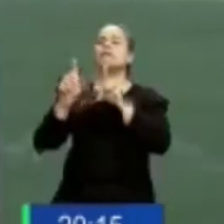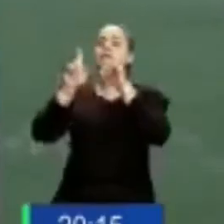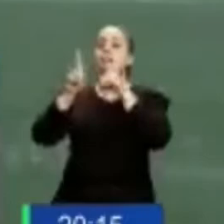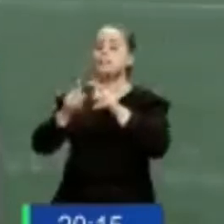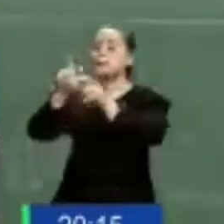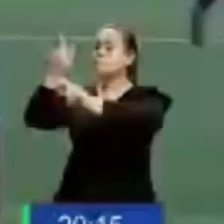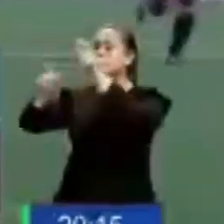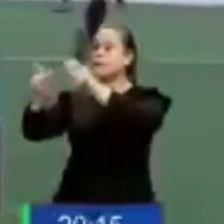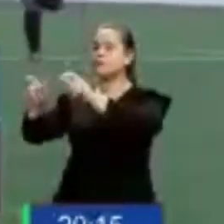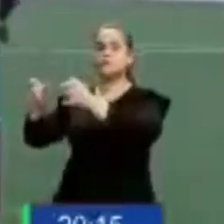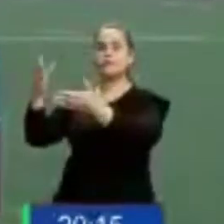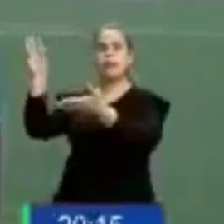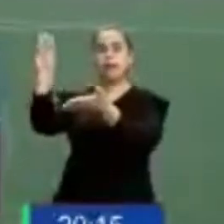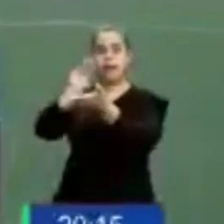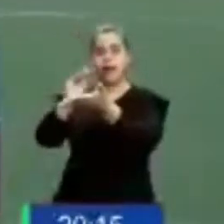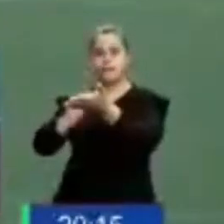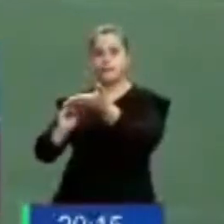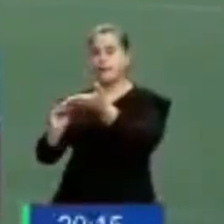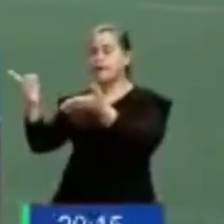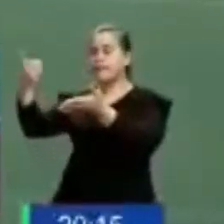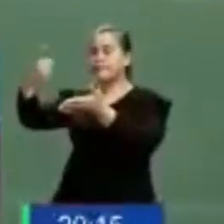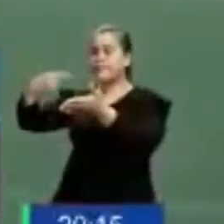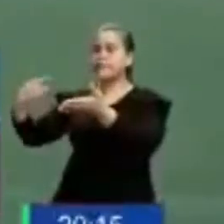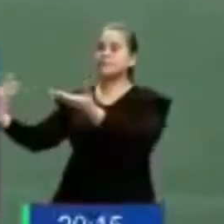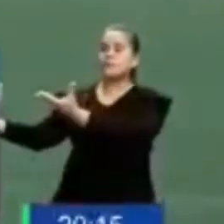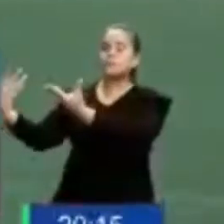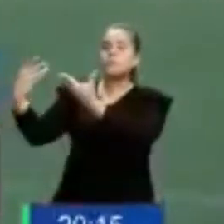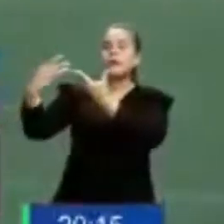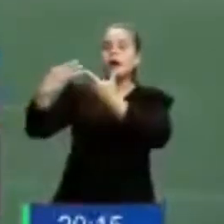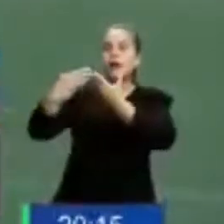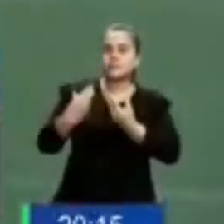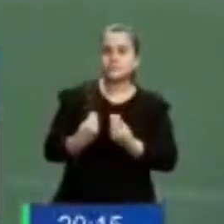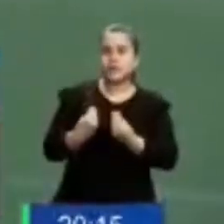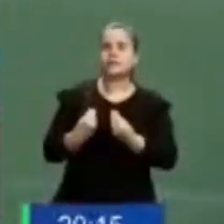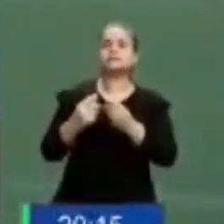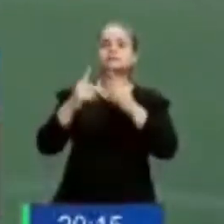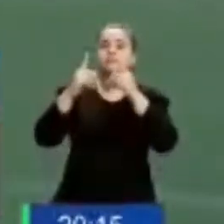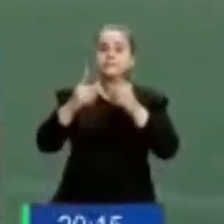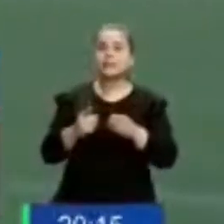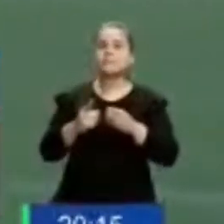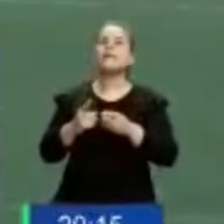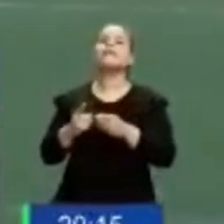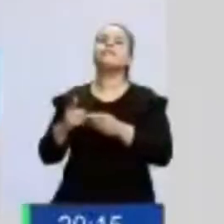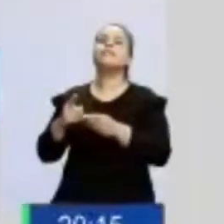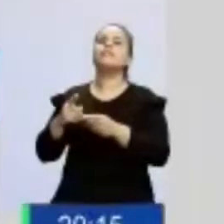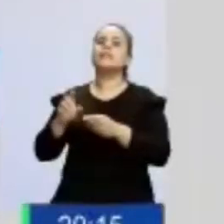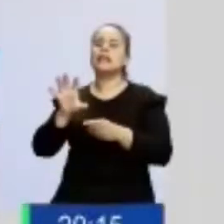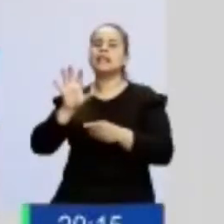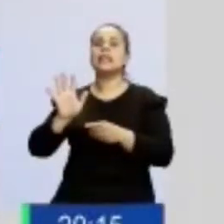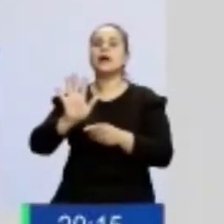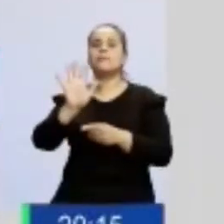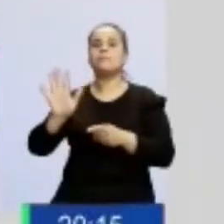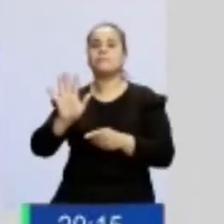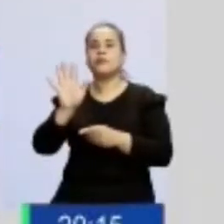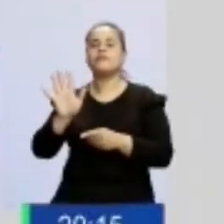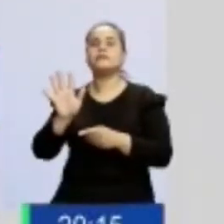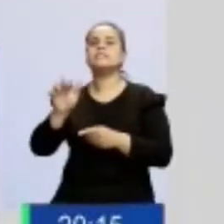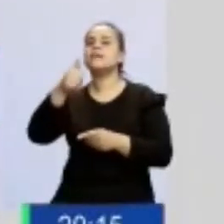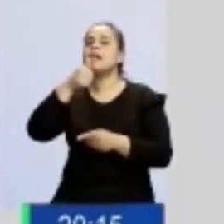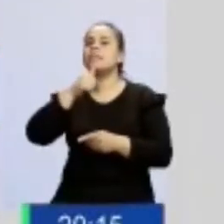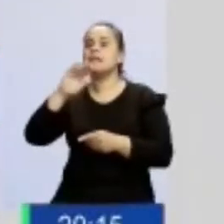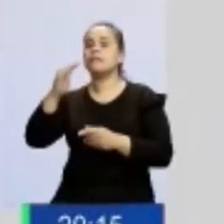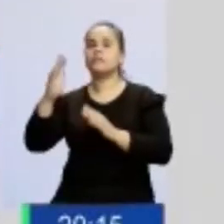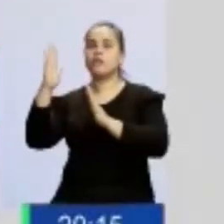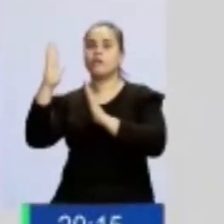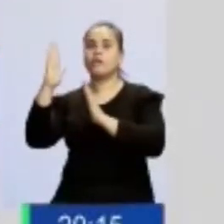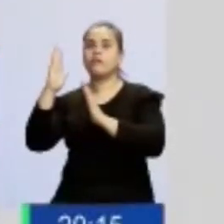psicólogas de Neuquén y Río Negro, y tuvimos también el gran aporte de la Asociación de Abogadas Feministas de